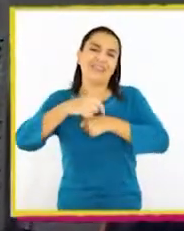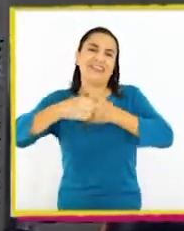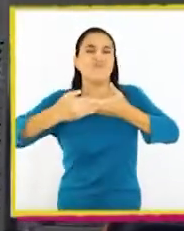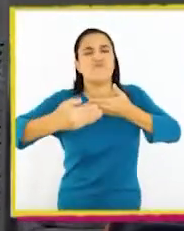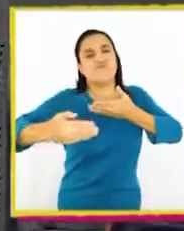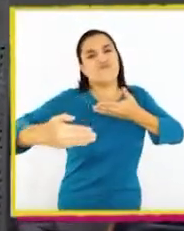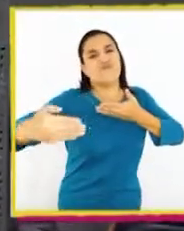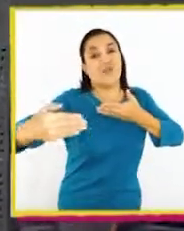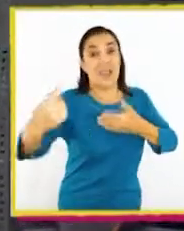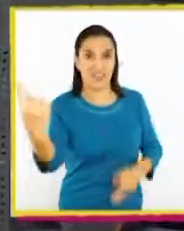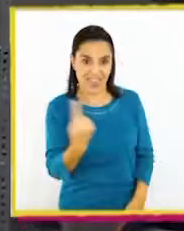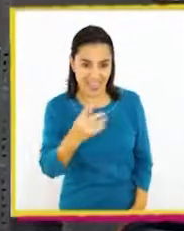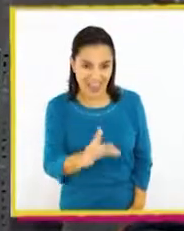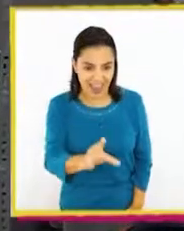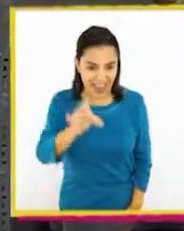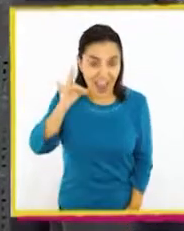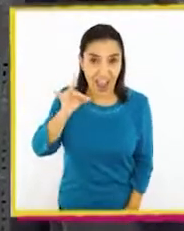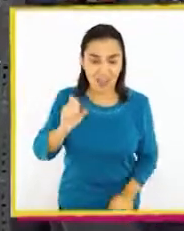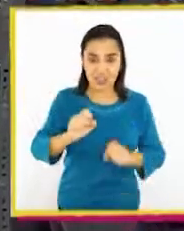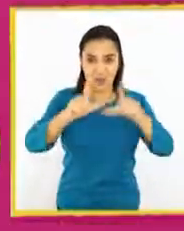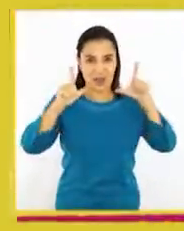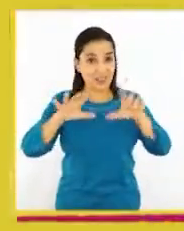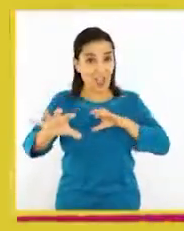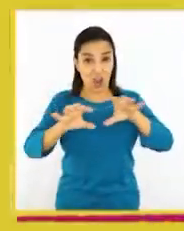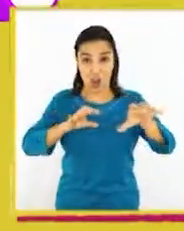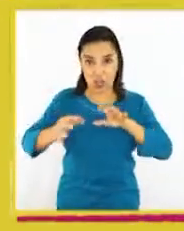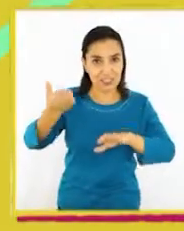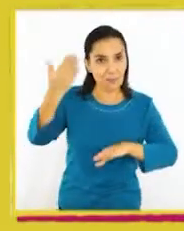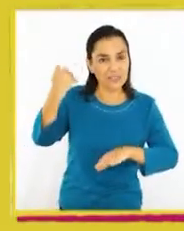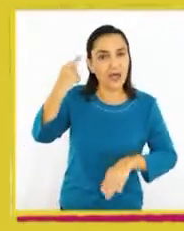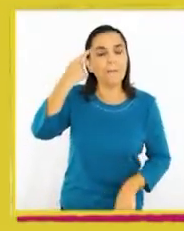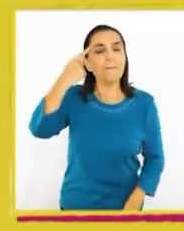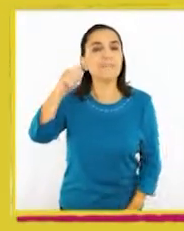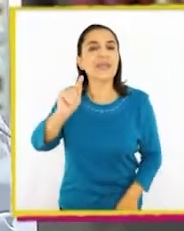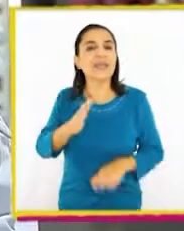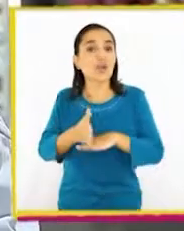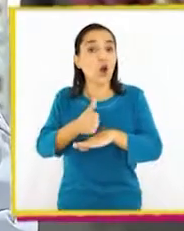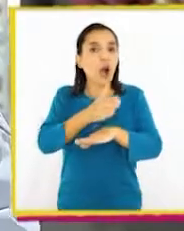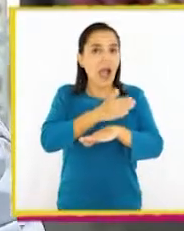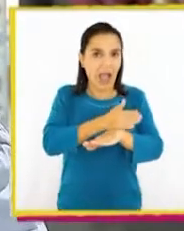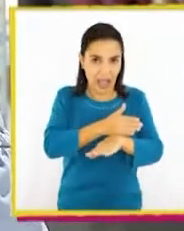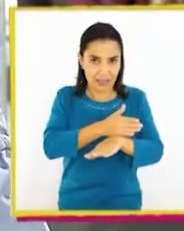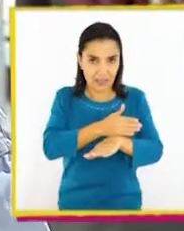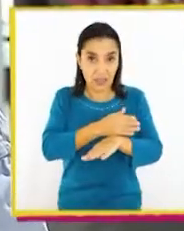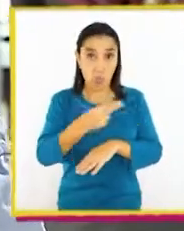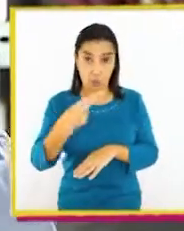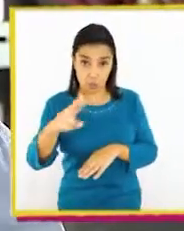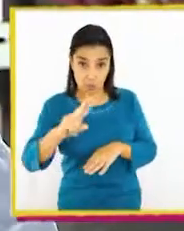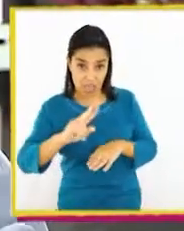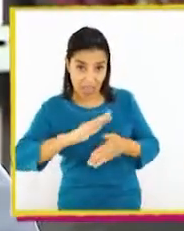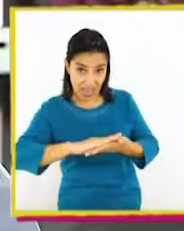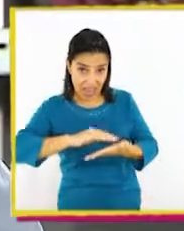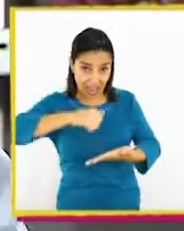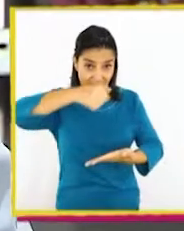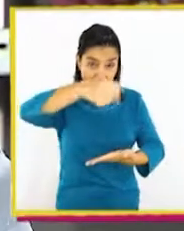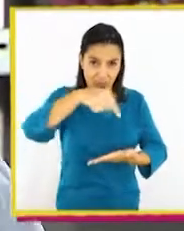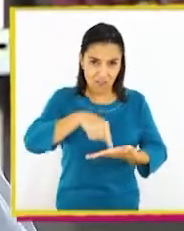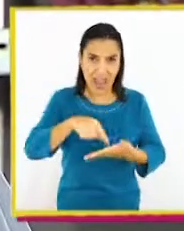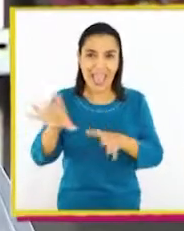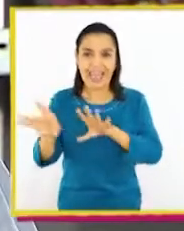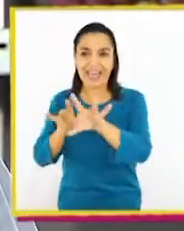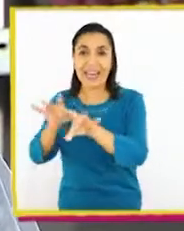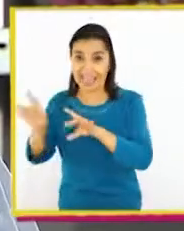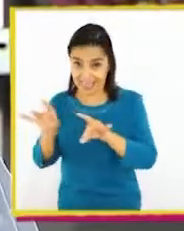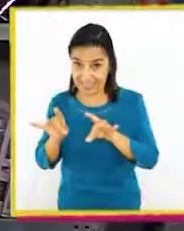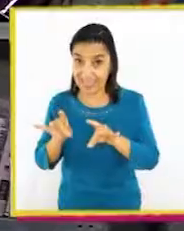tiempo más para que se sorprendan con los objetos del pasado. Pero antes, cuando abra la suya, no olviden elegir